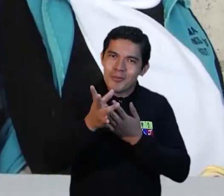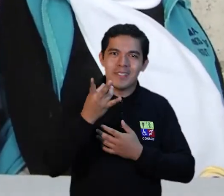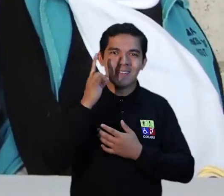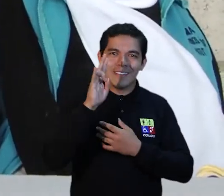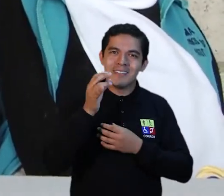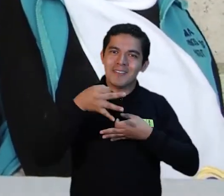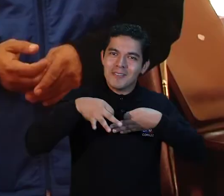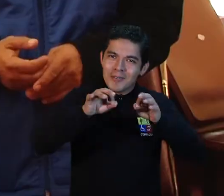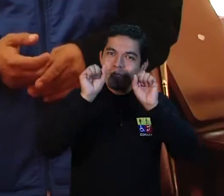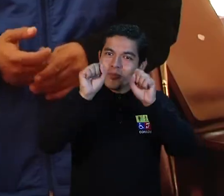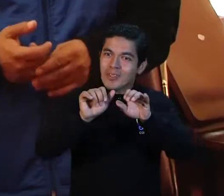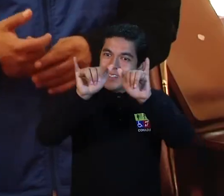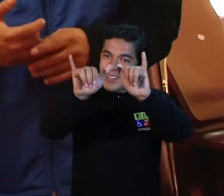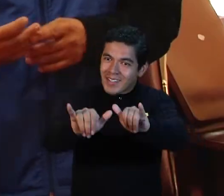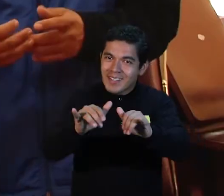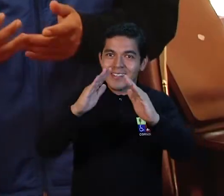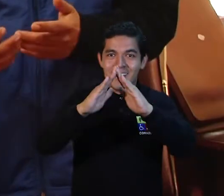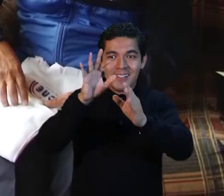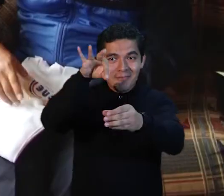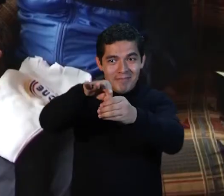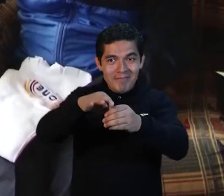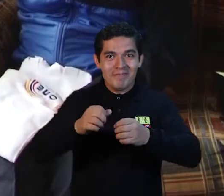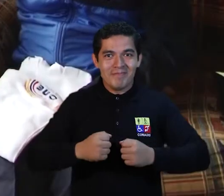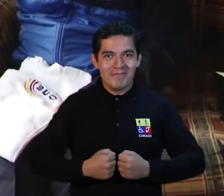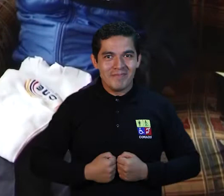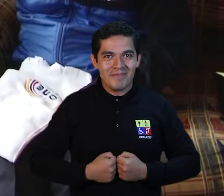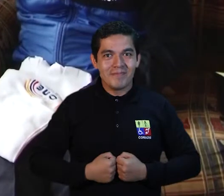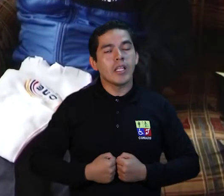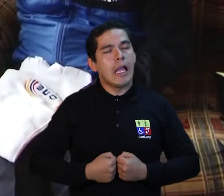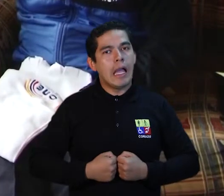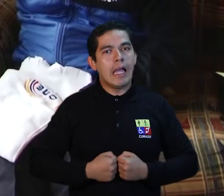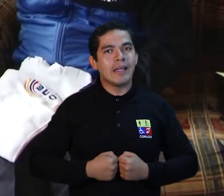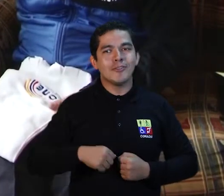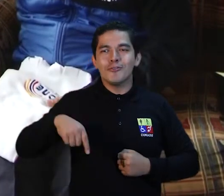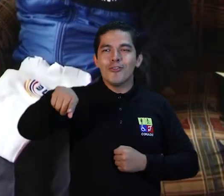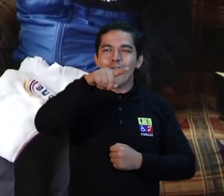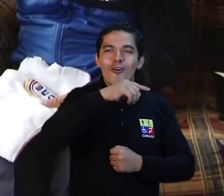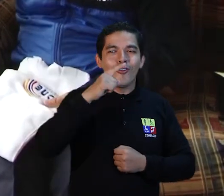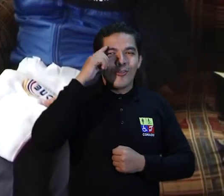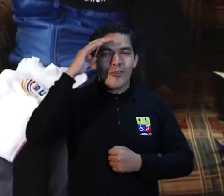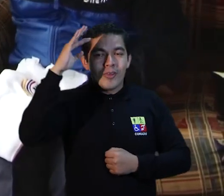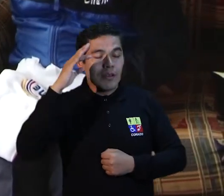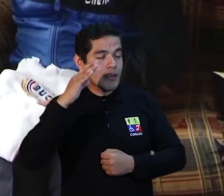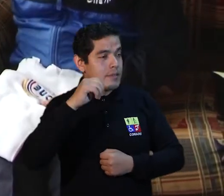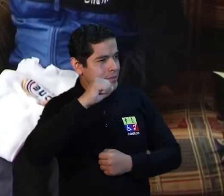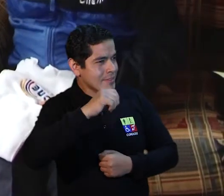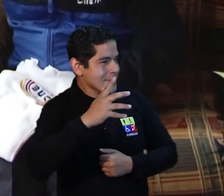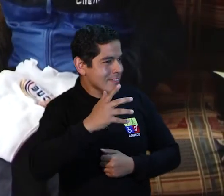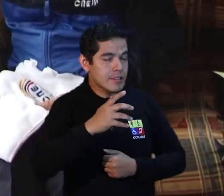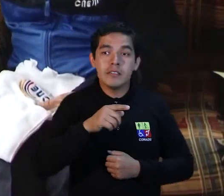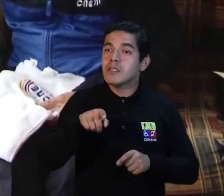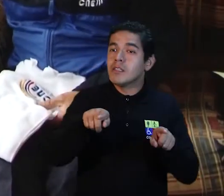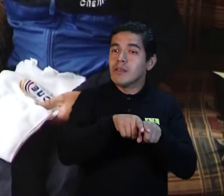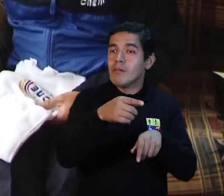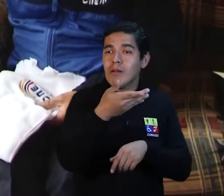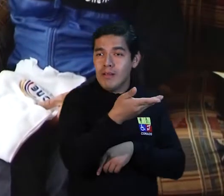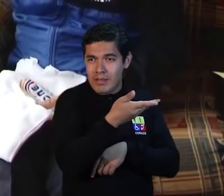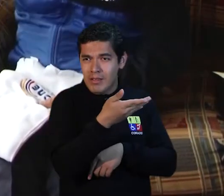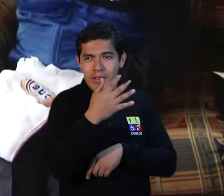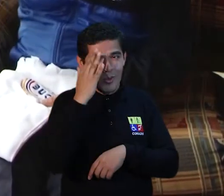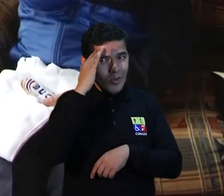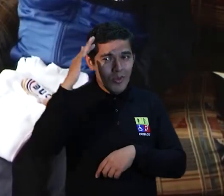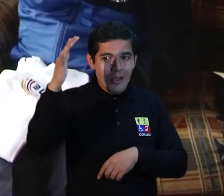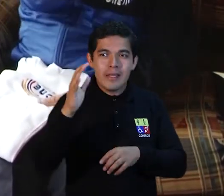podrán sufragar en sus viviendas. Y ahora tenemos un sueño, que un mil ecuatorianos como Doña Dorita,